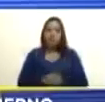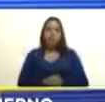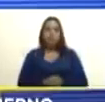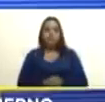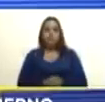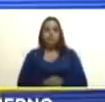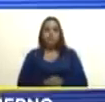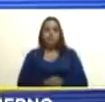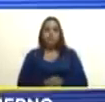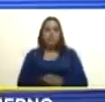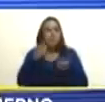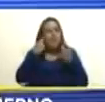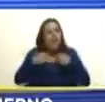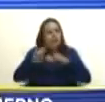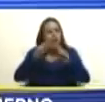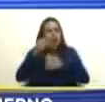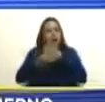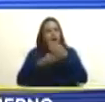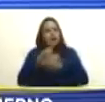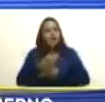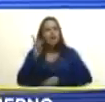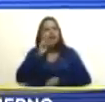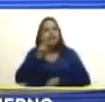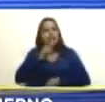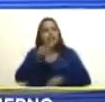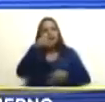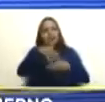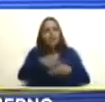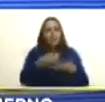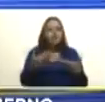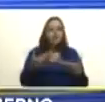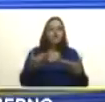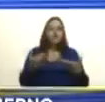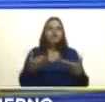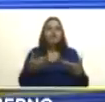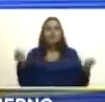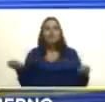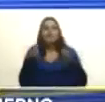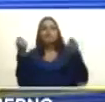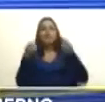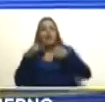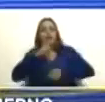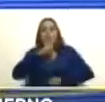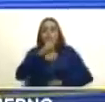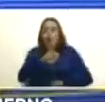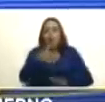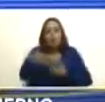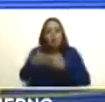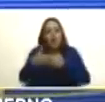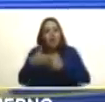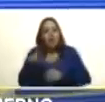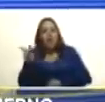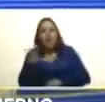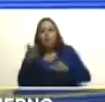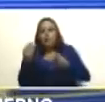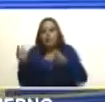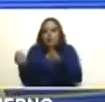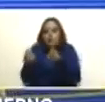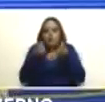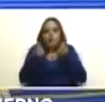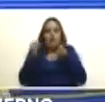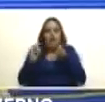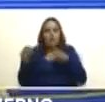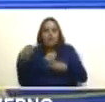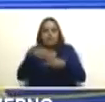trataron de imponer matrices de opinión con campañas perversas mucho billete meto la